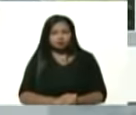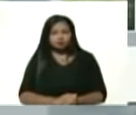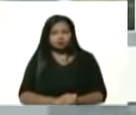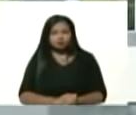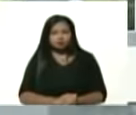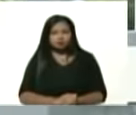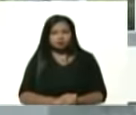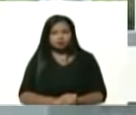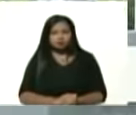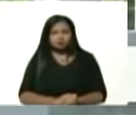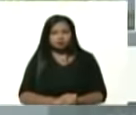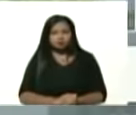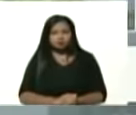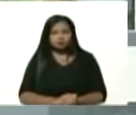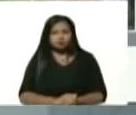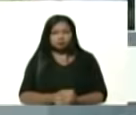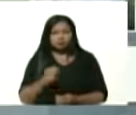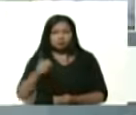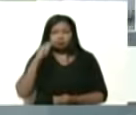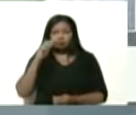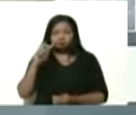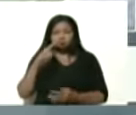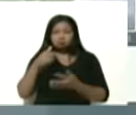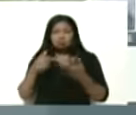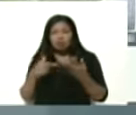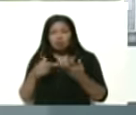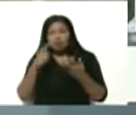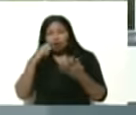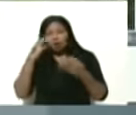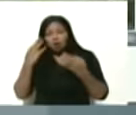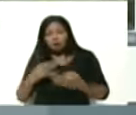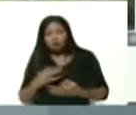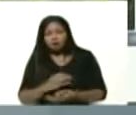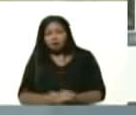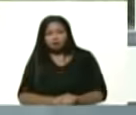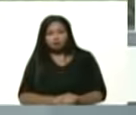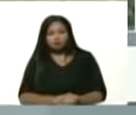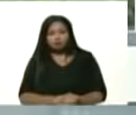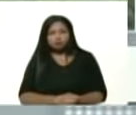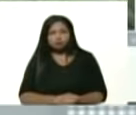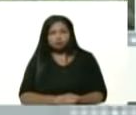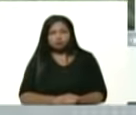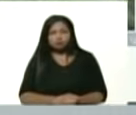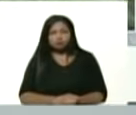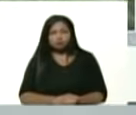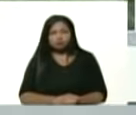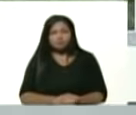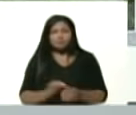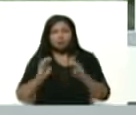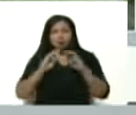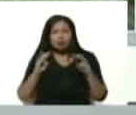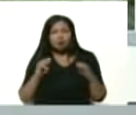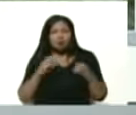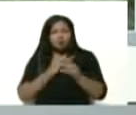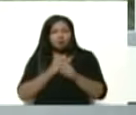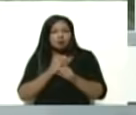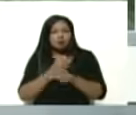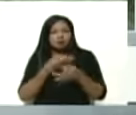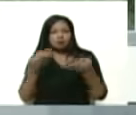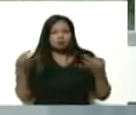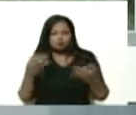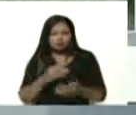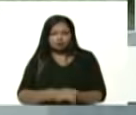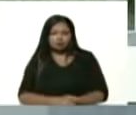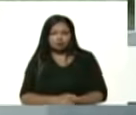hoy estamos con fórmulas correctas con un modelo de gestión correcto los CPT